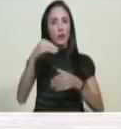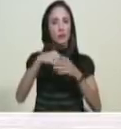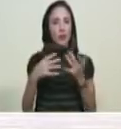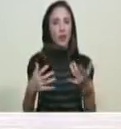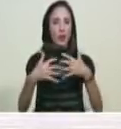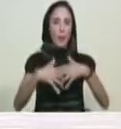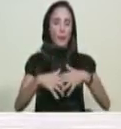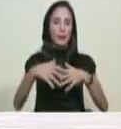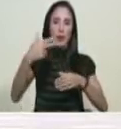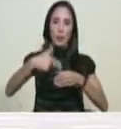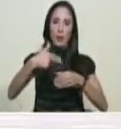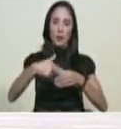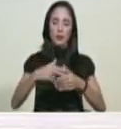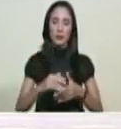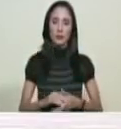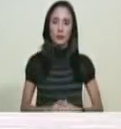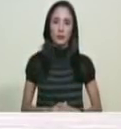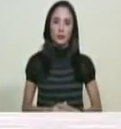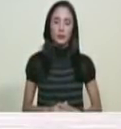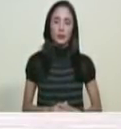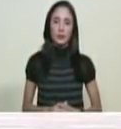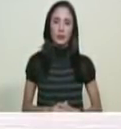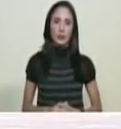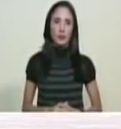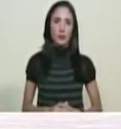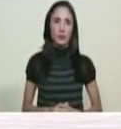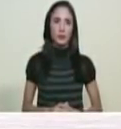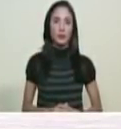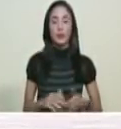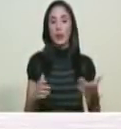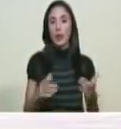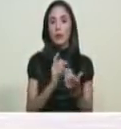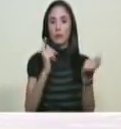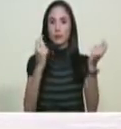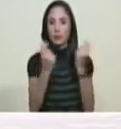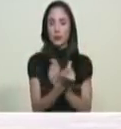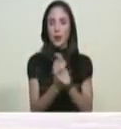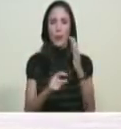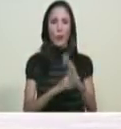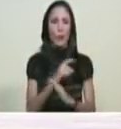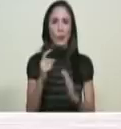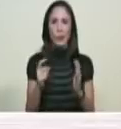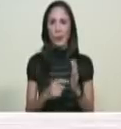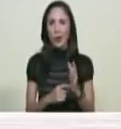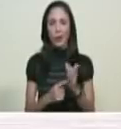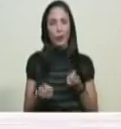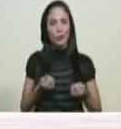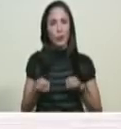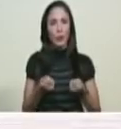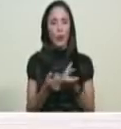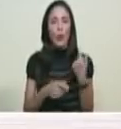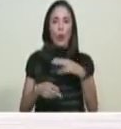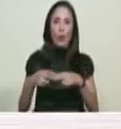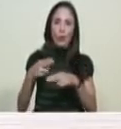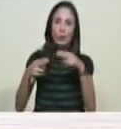Petróleos de Venezuela. Una era de construcción